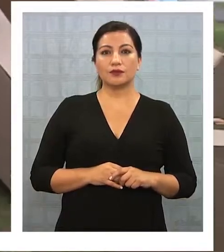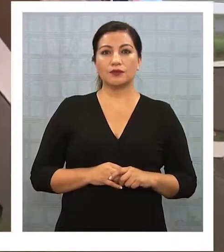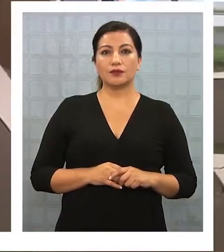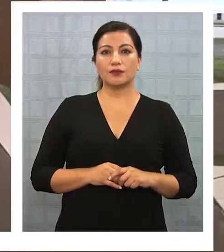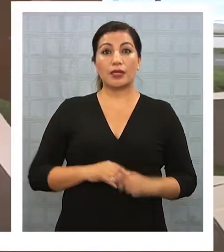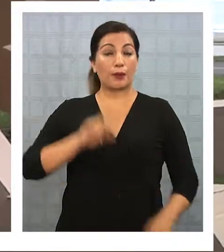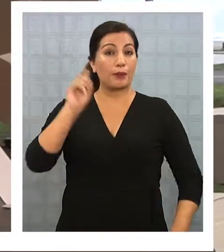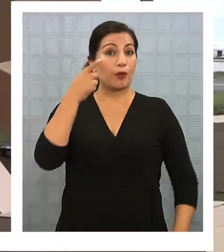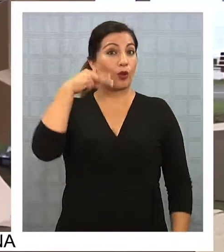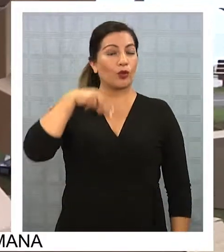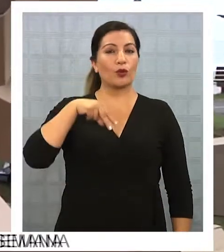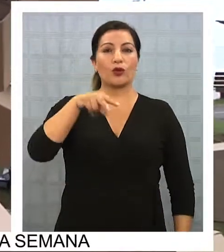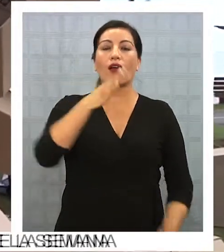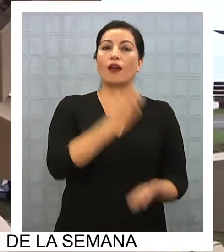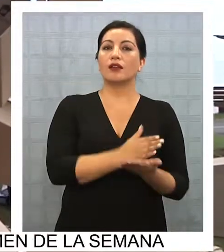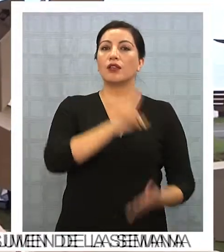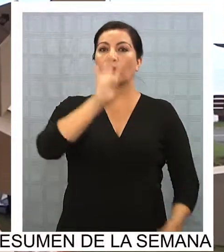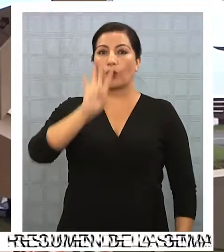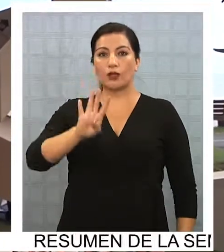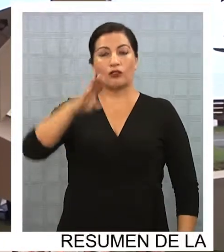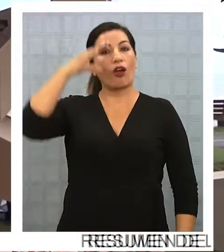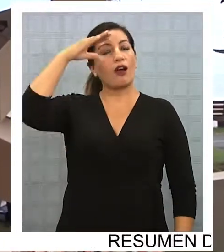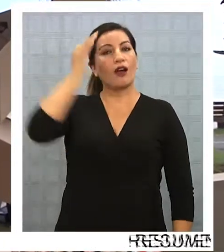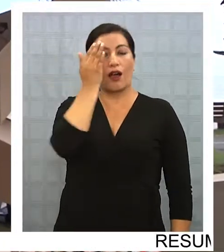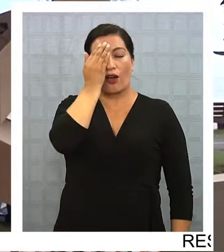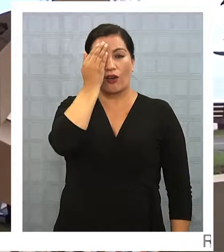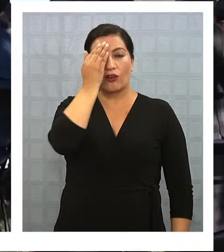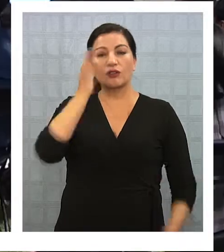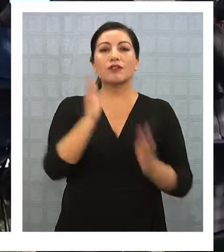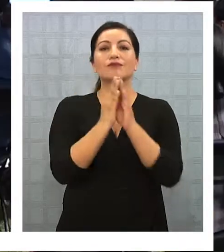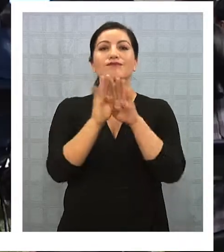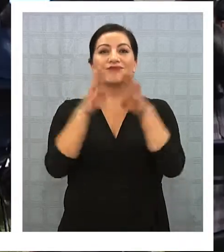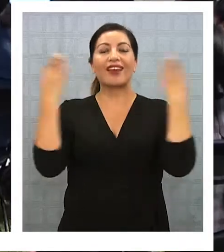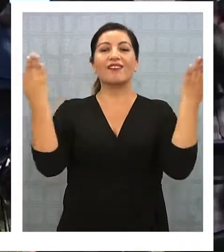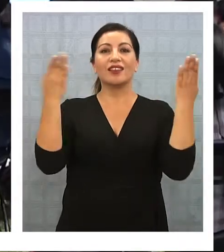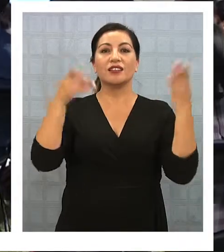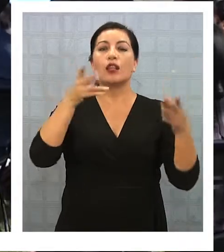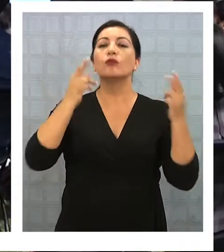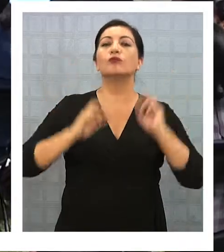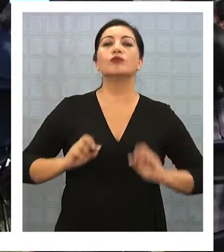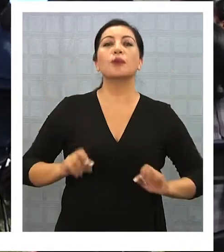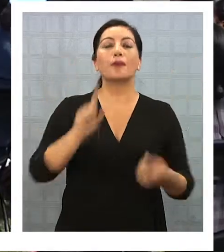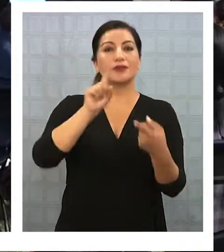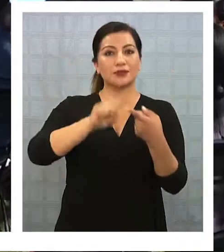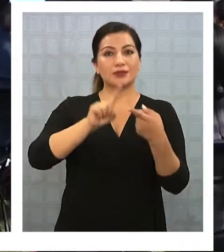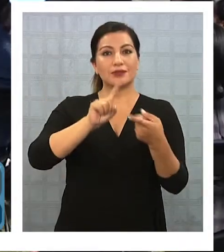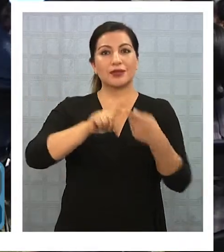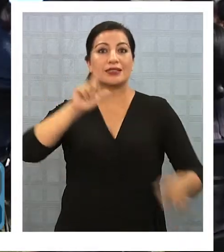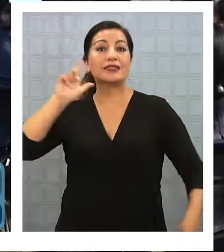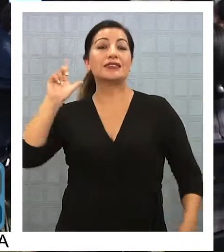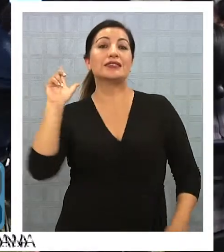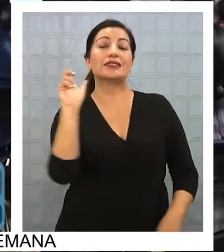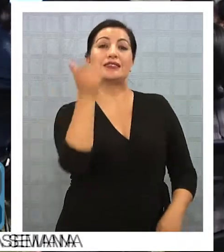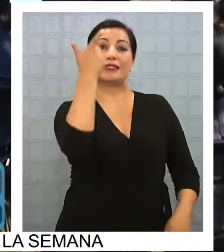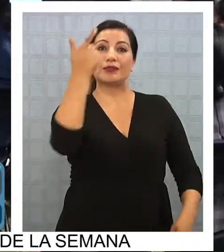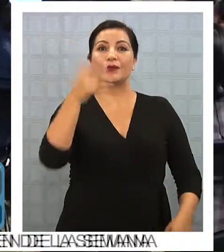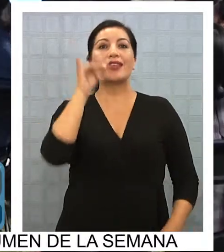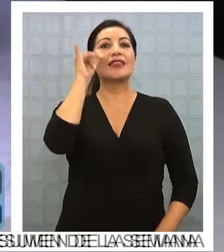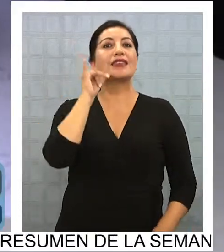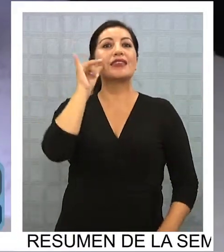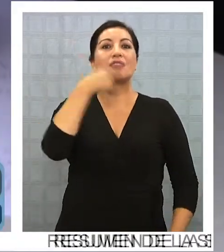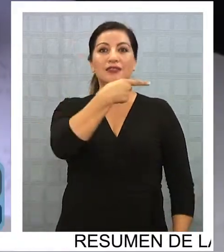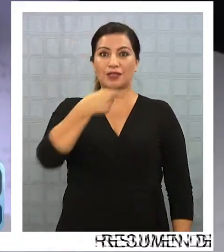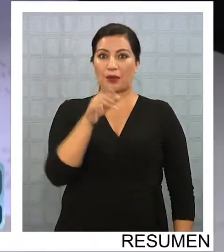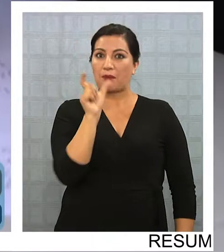Desde el 1 de junio y hasta el 4 de agosto estará abierta la posibilidad de participar en la séptima versión del Iquique